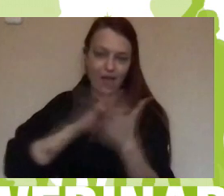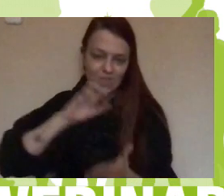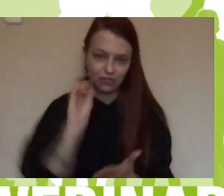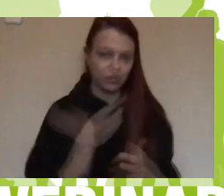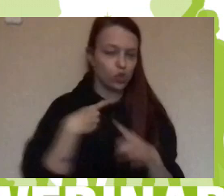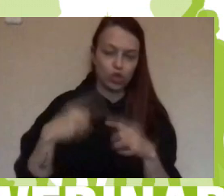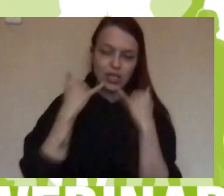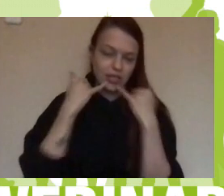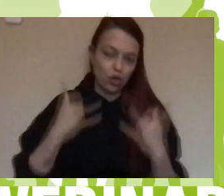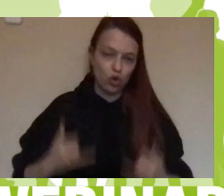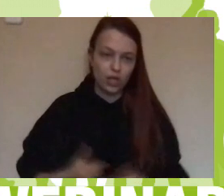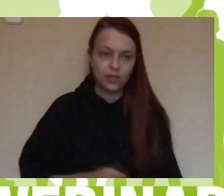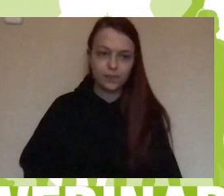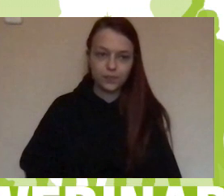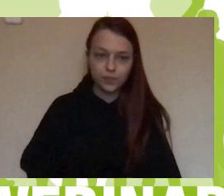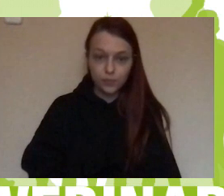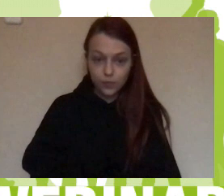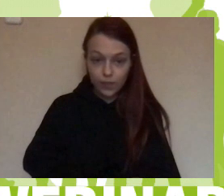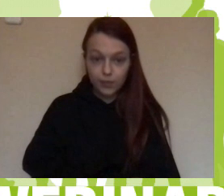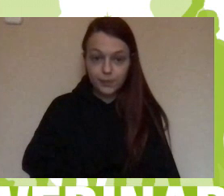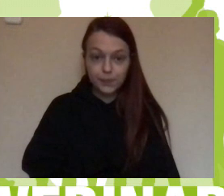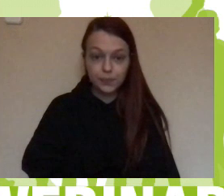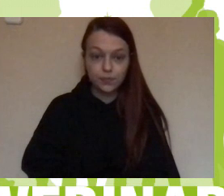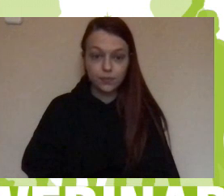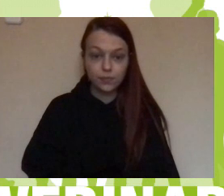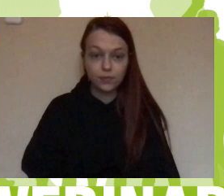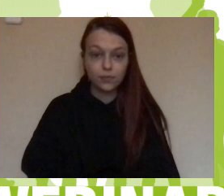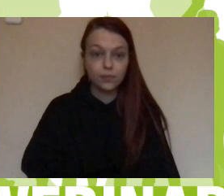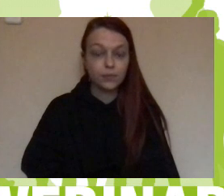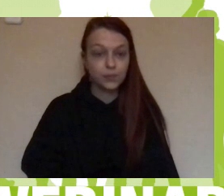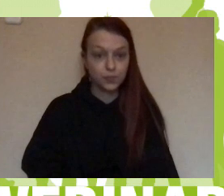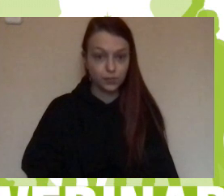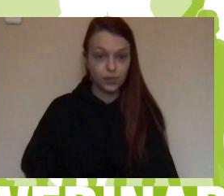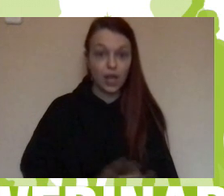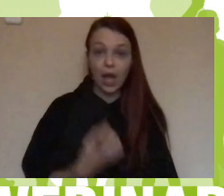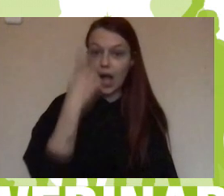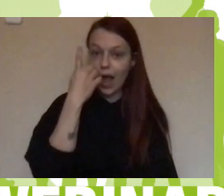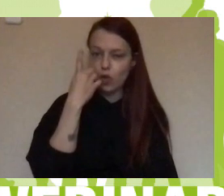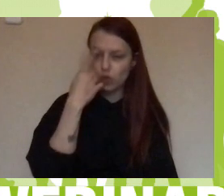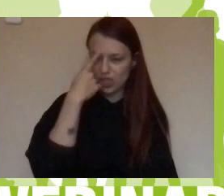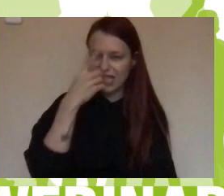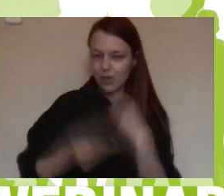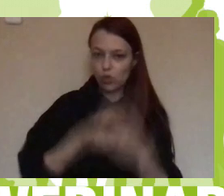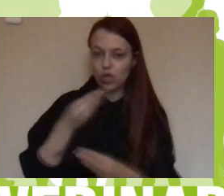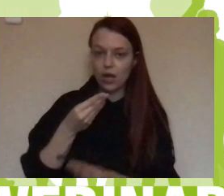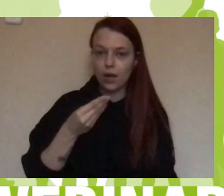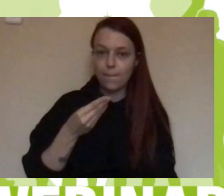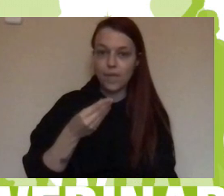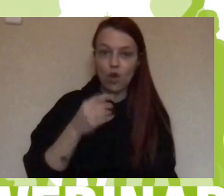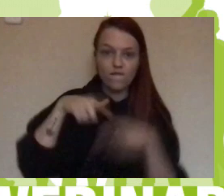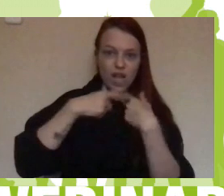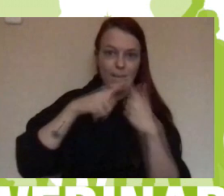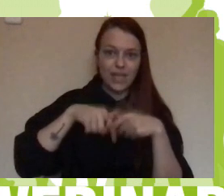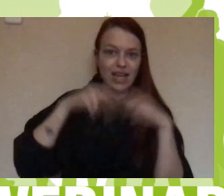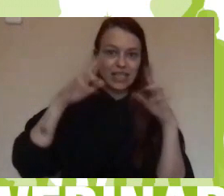nos permitió comprobar que sí que los alumnos tienen un dominio, pero las familias tenían una analfabetización digital total.